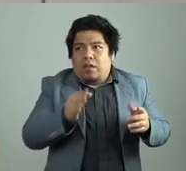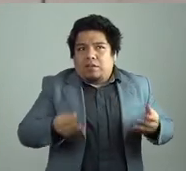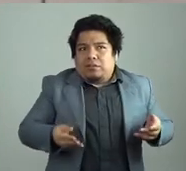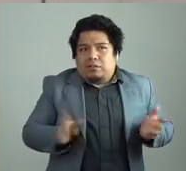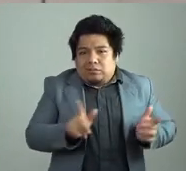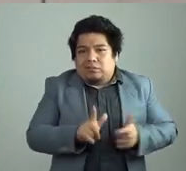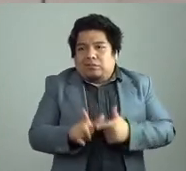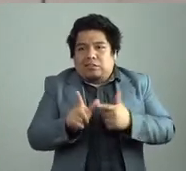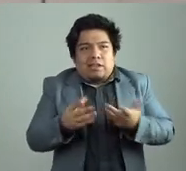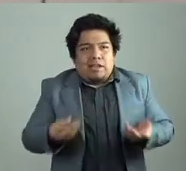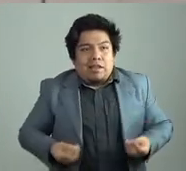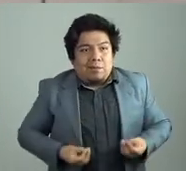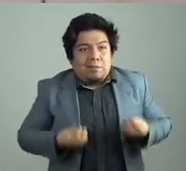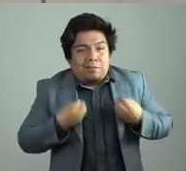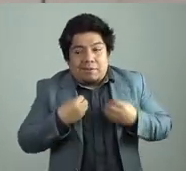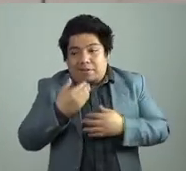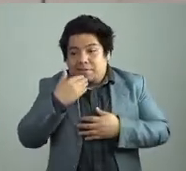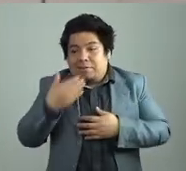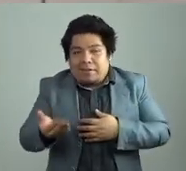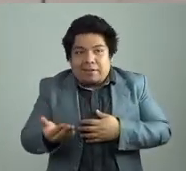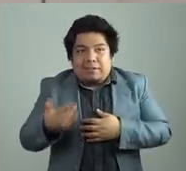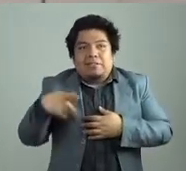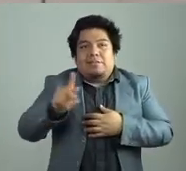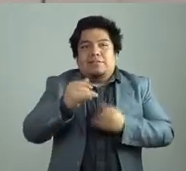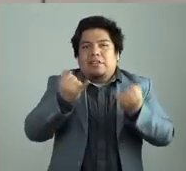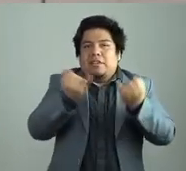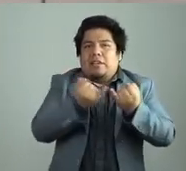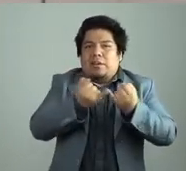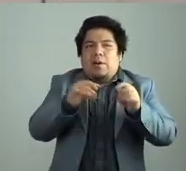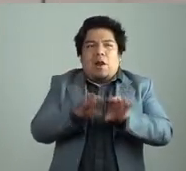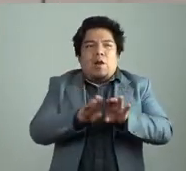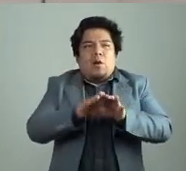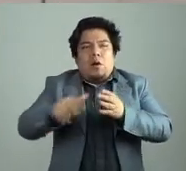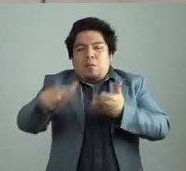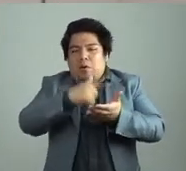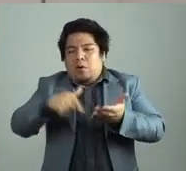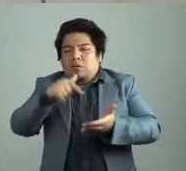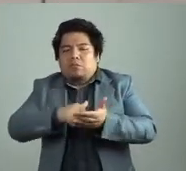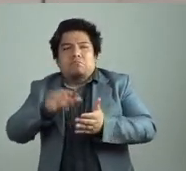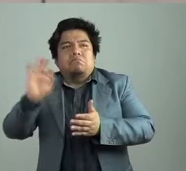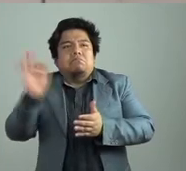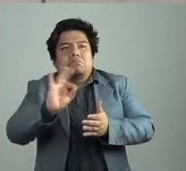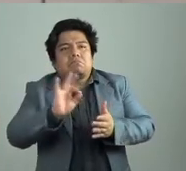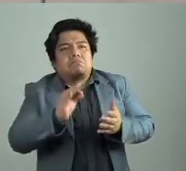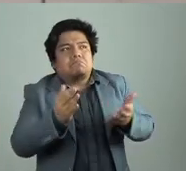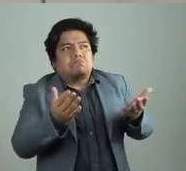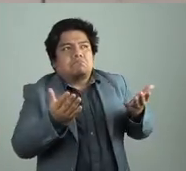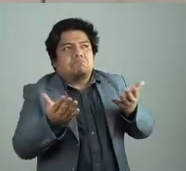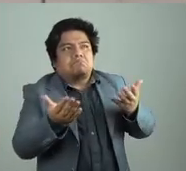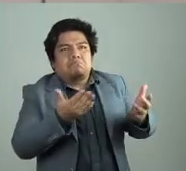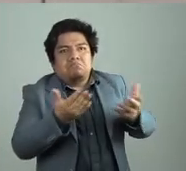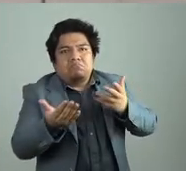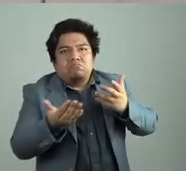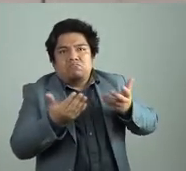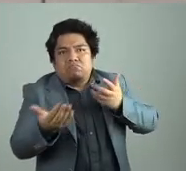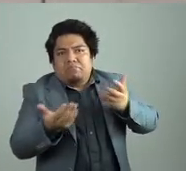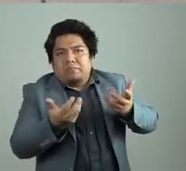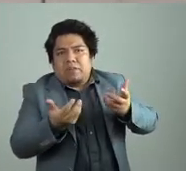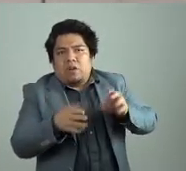sobrevivencia, la literatura, hasta un lugar donde, pues, no tiene ningún, ningún,